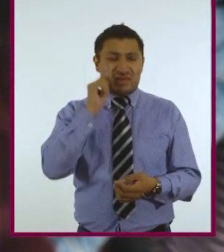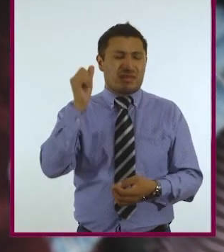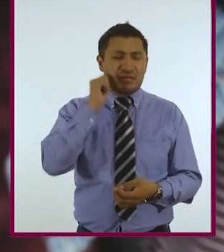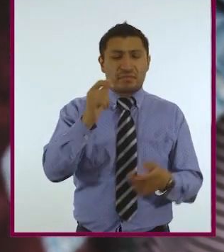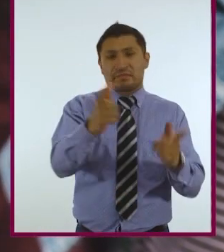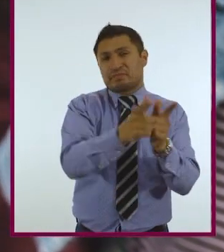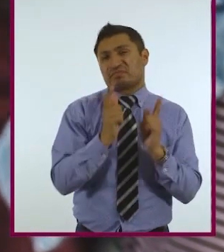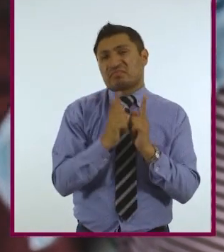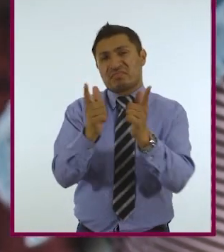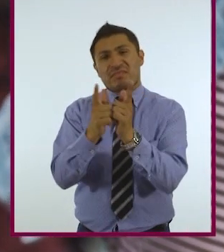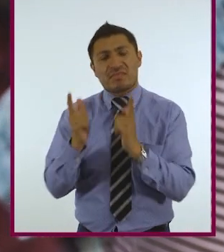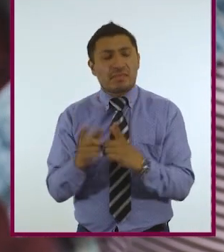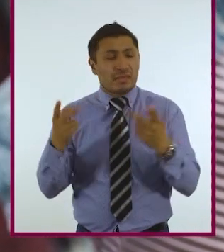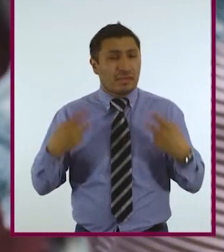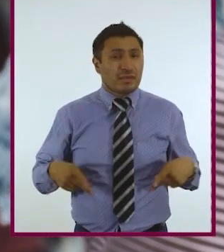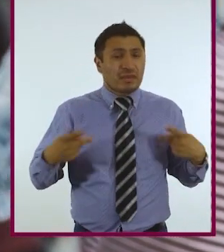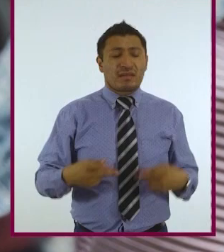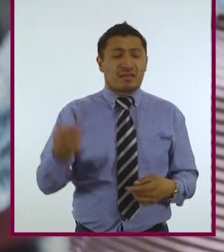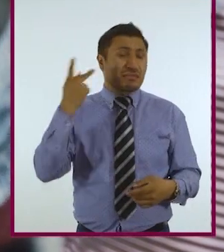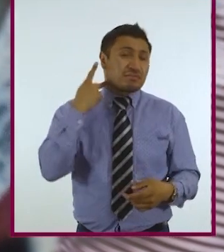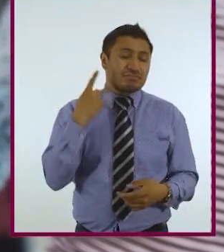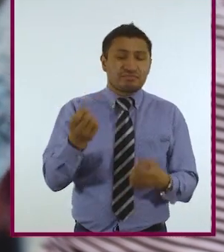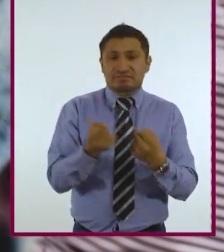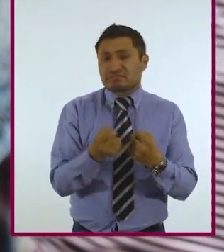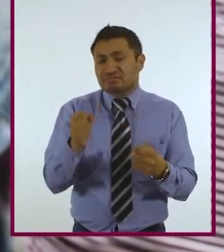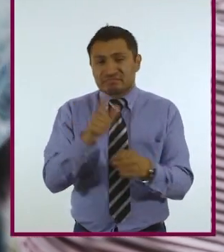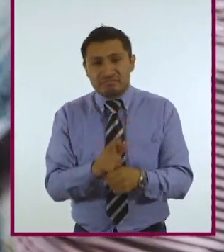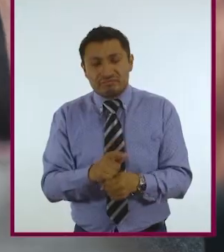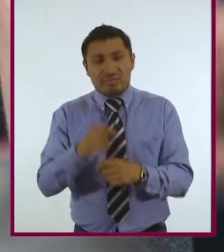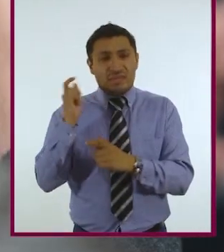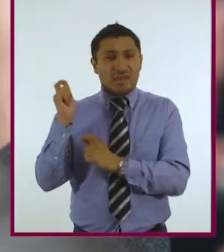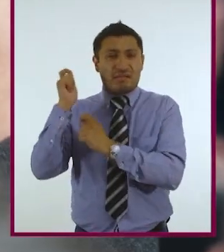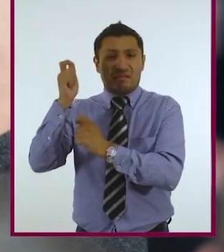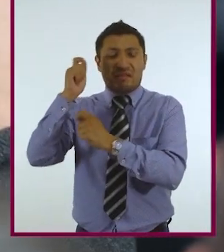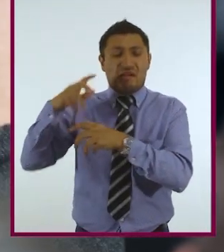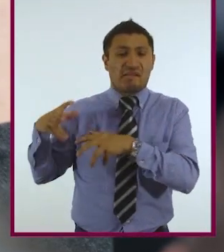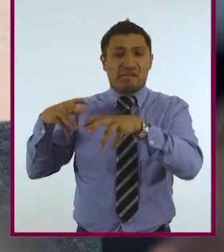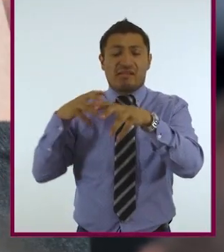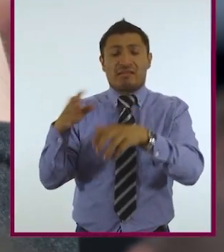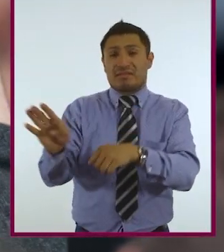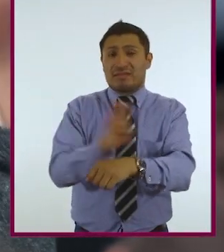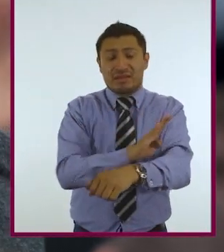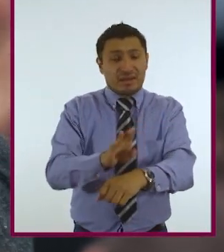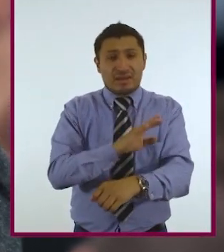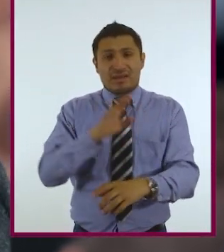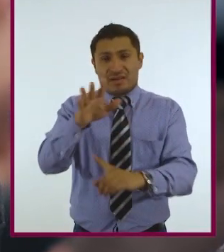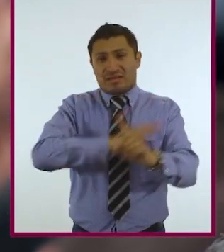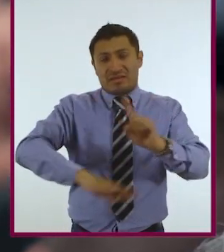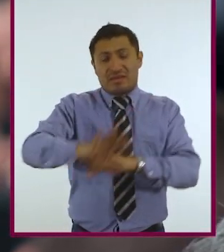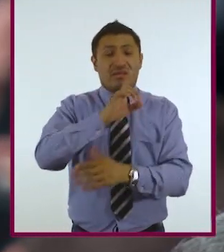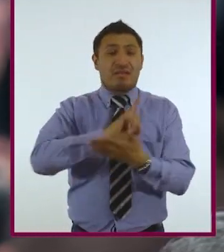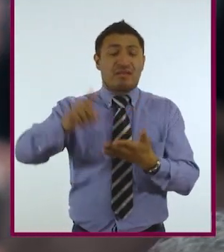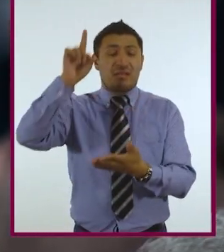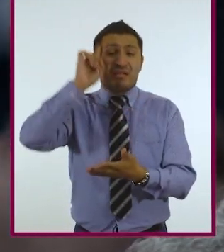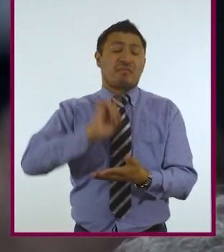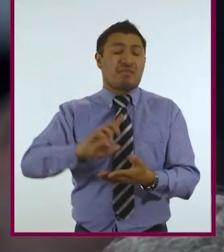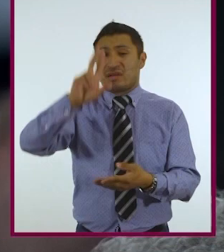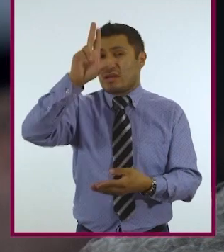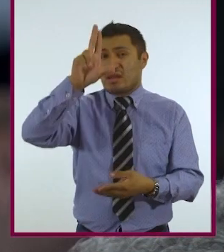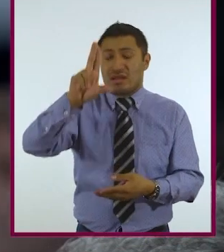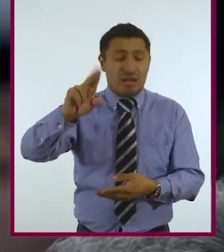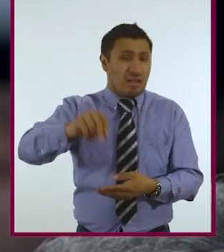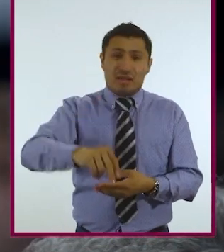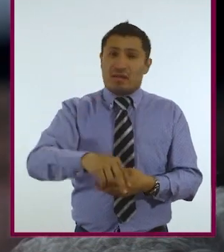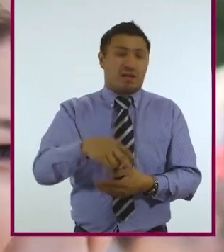agrupaciones civiles, políticas y sociales se manifiestan en favor del medio ambiente, de los derechos de la mujer, en contra de